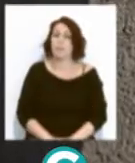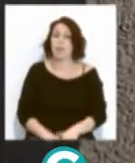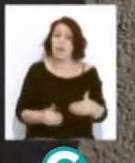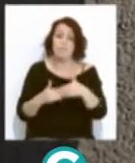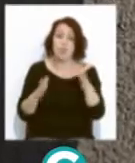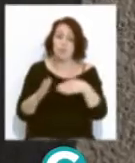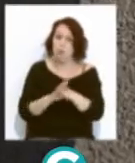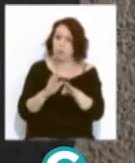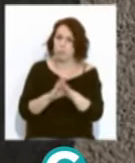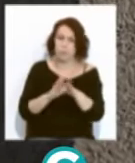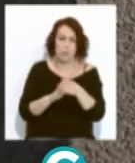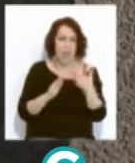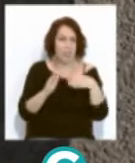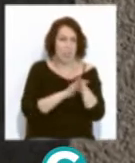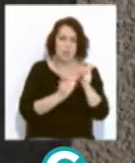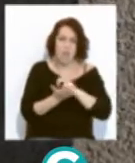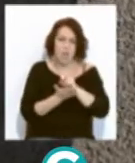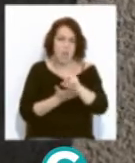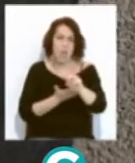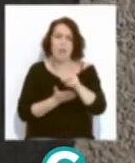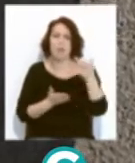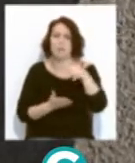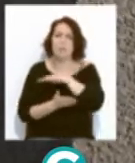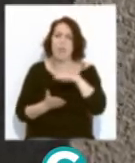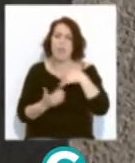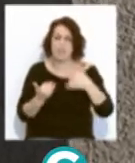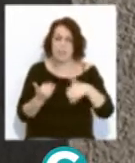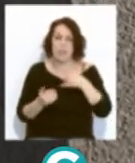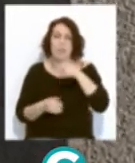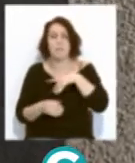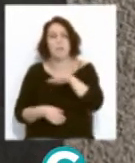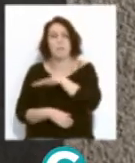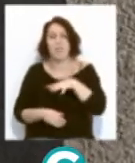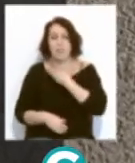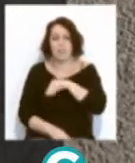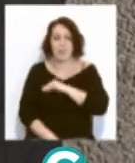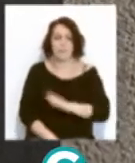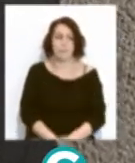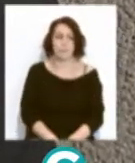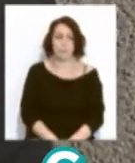abiertos, no obstante, los accesos peatonales de la Plaza de Sevilla y Plaza de la Hispanidad.